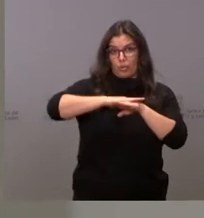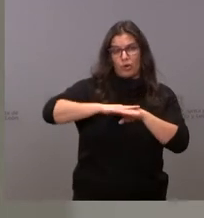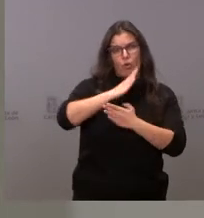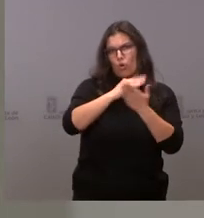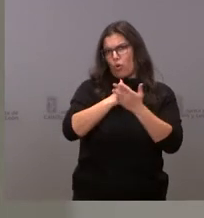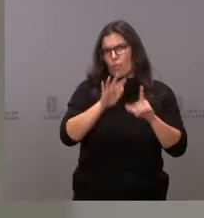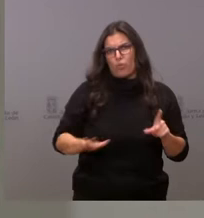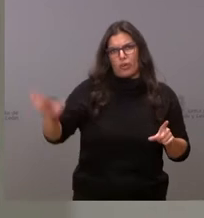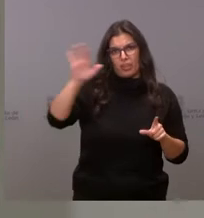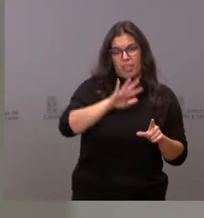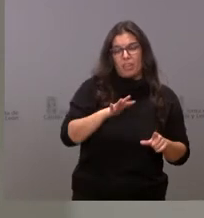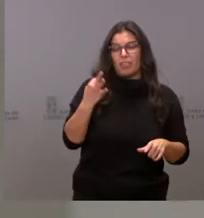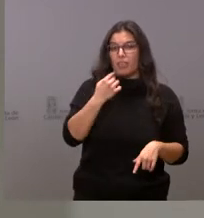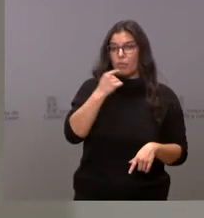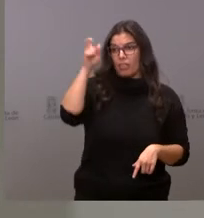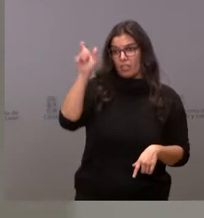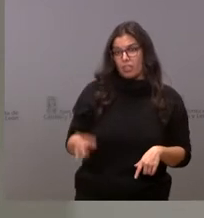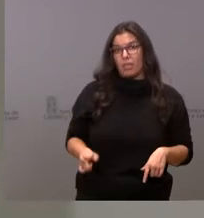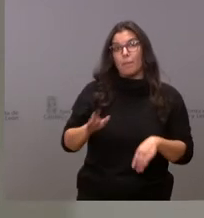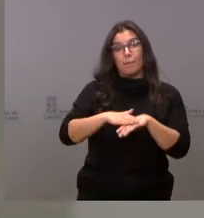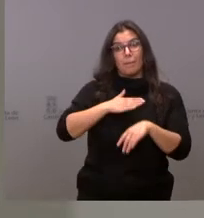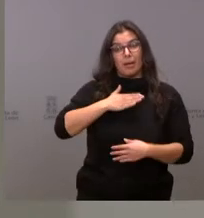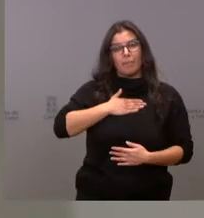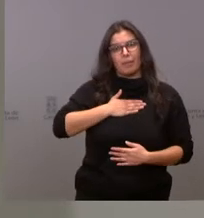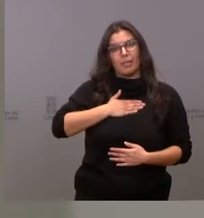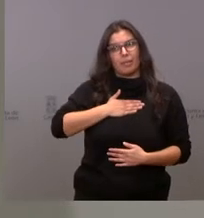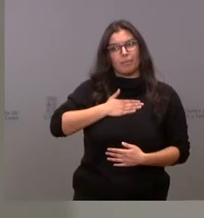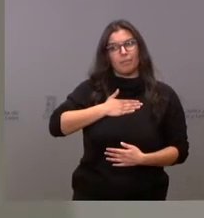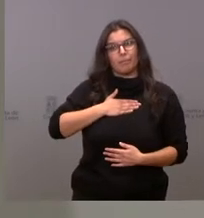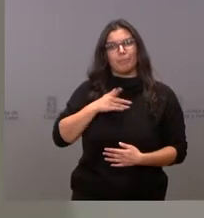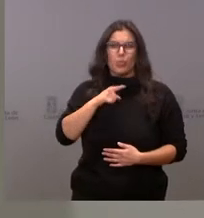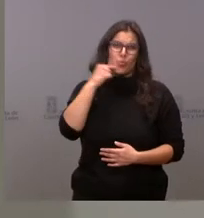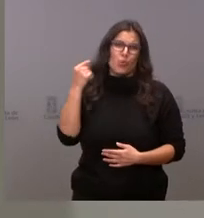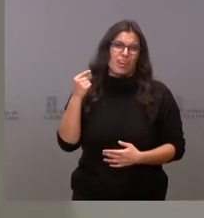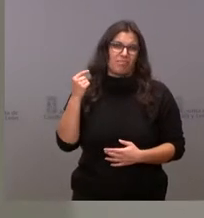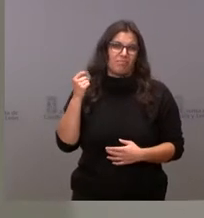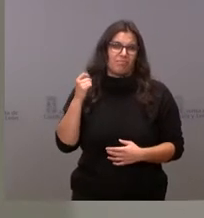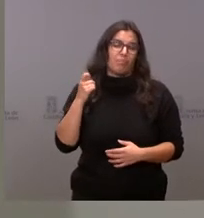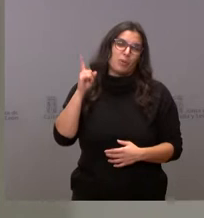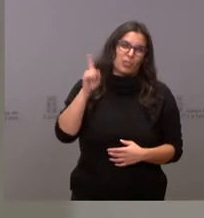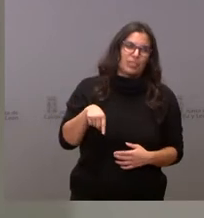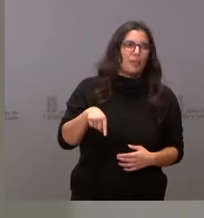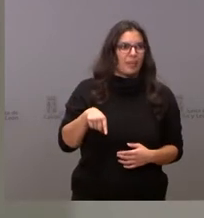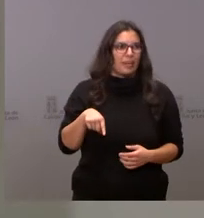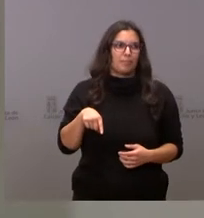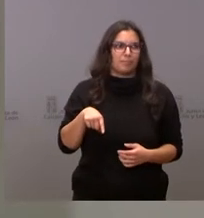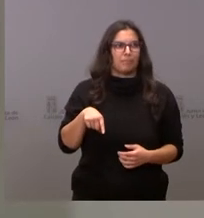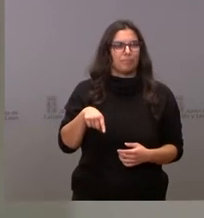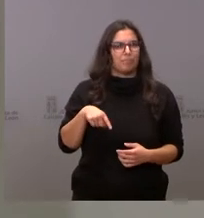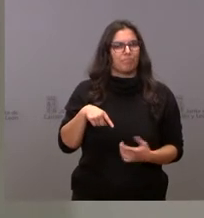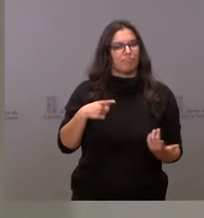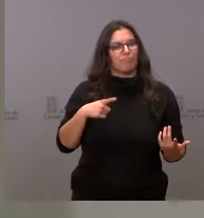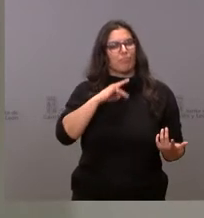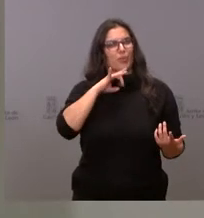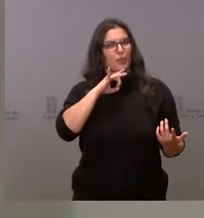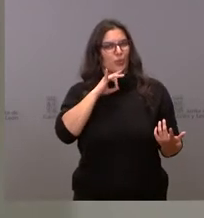Es decir, que es para mí especialmente doloroso, pero a la vez especialmente gratificante